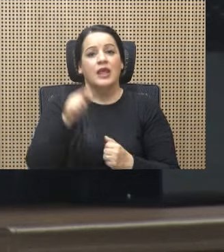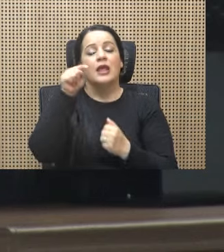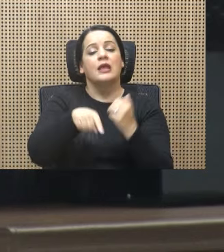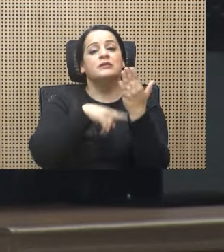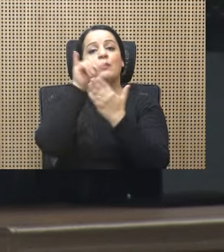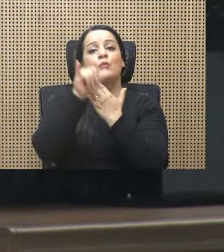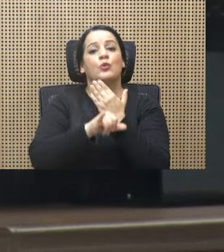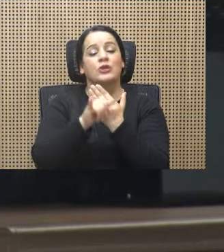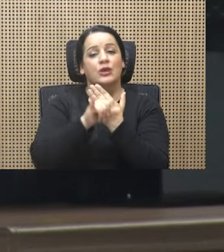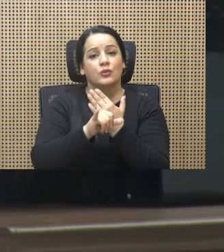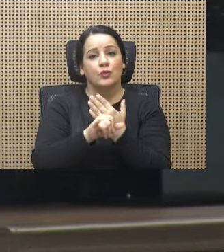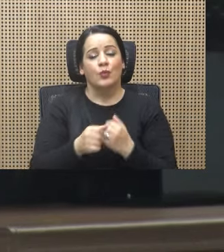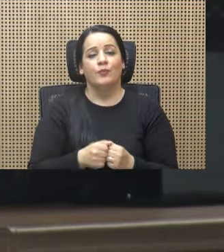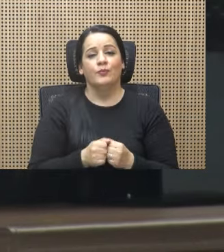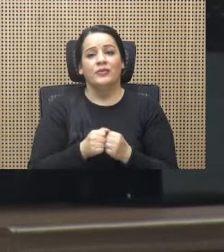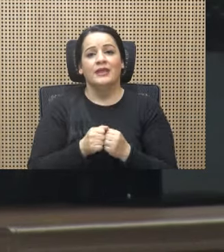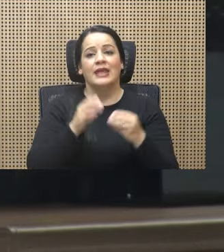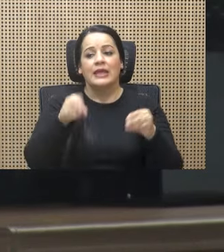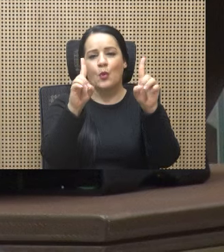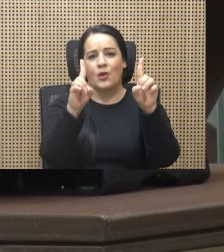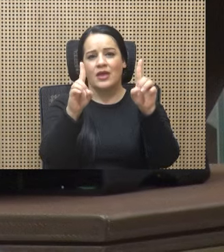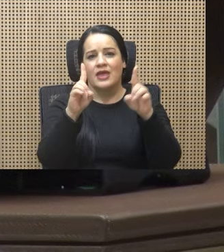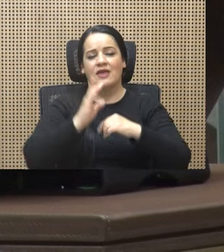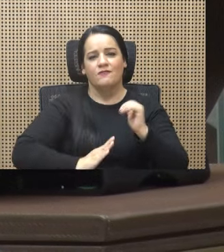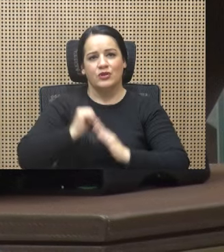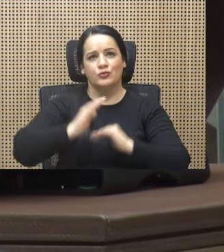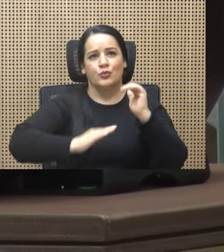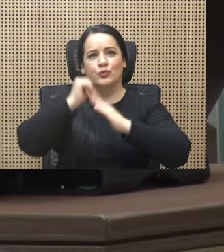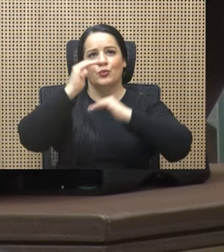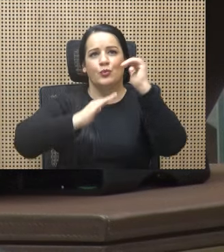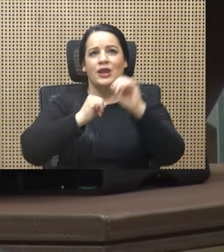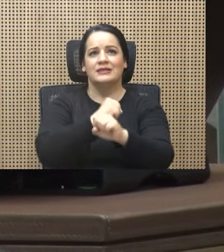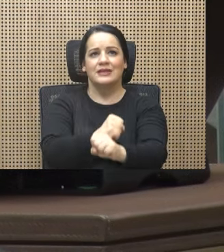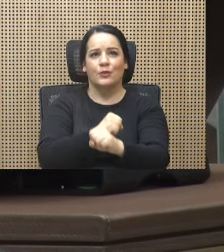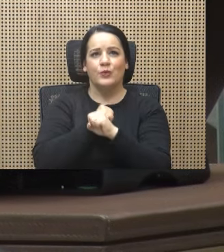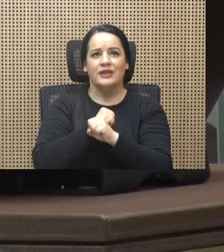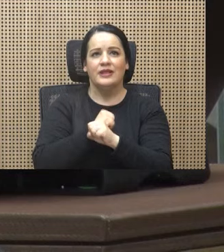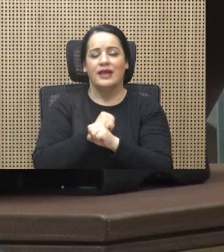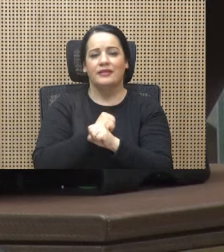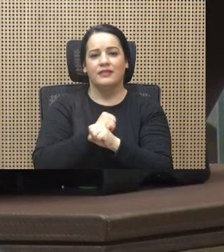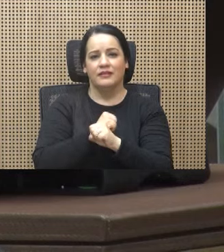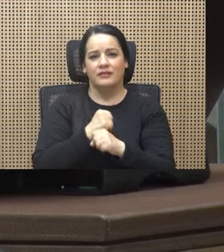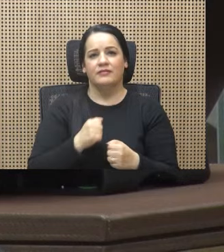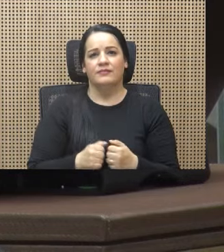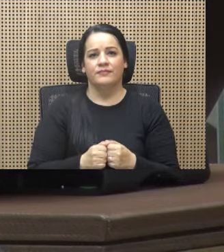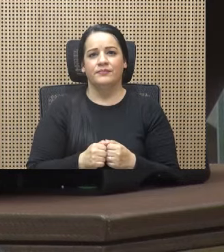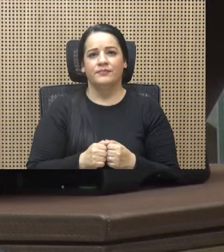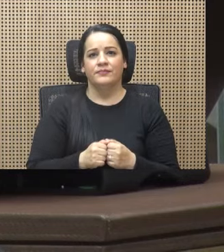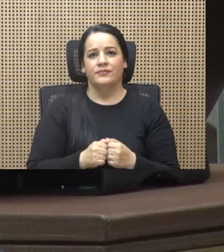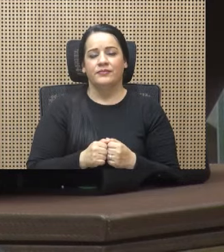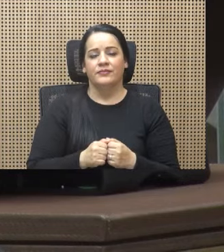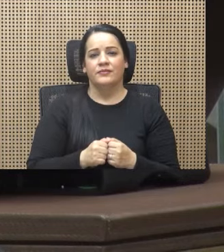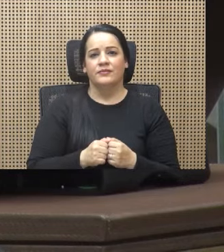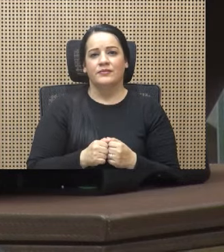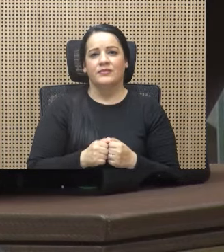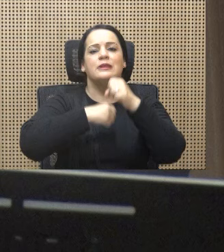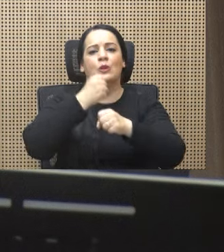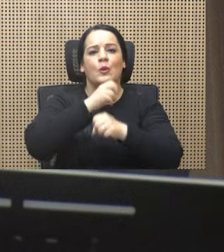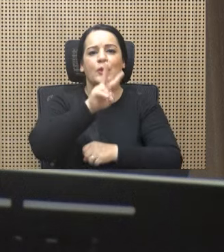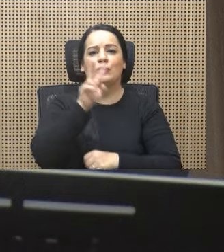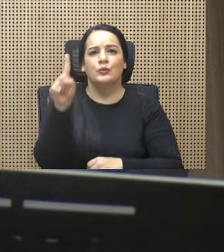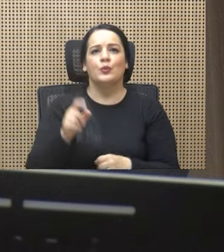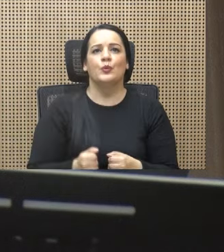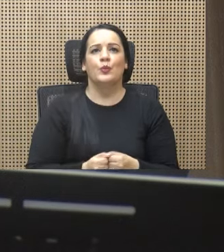trabaja para combatir la inseguridad nacional y el equilibrio en las finanzas del Estado son algunos de los temas en que el presidente